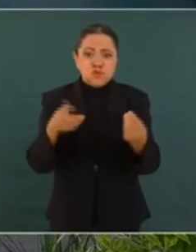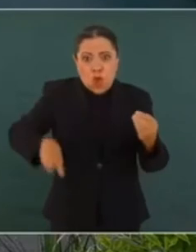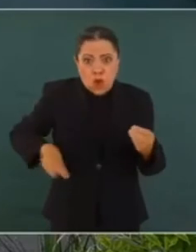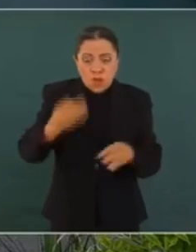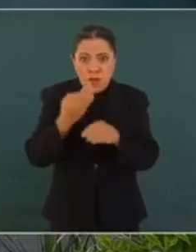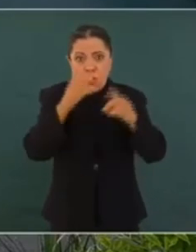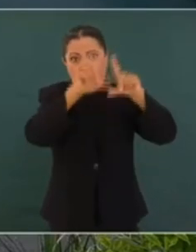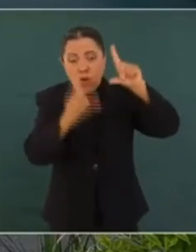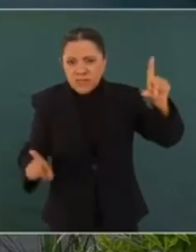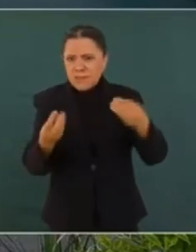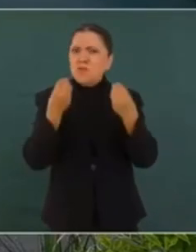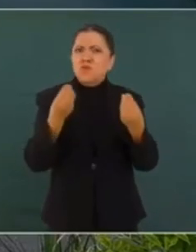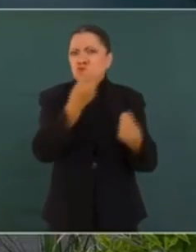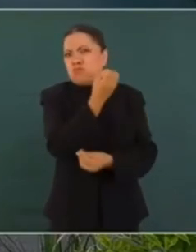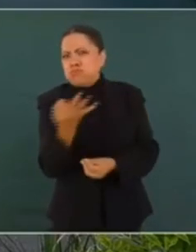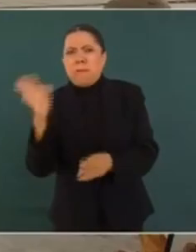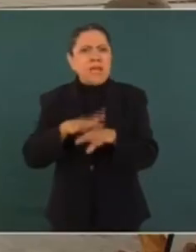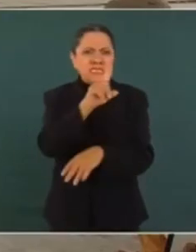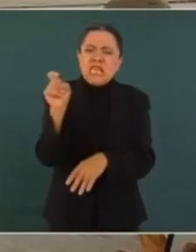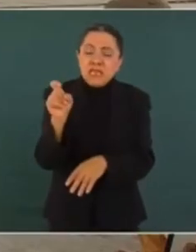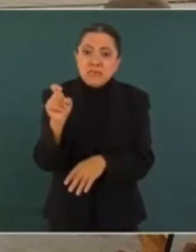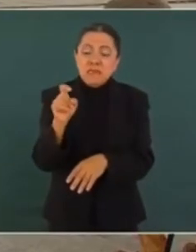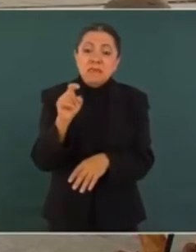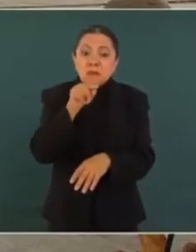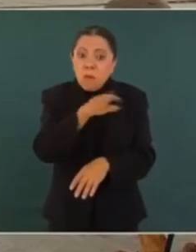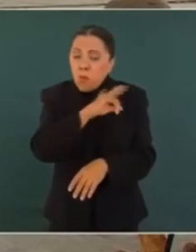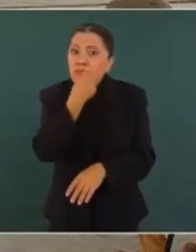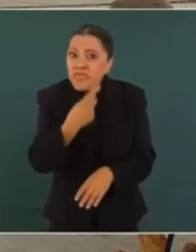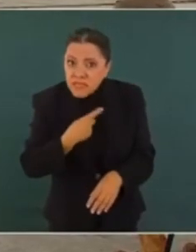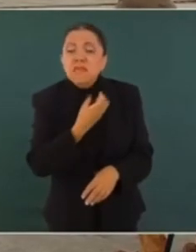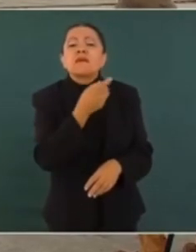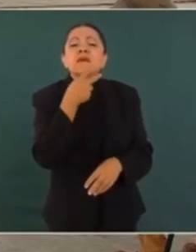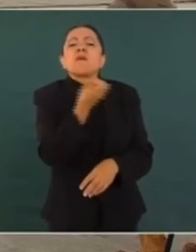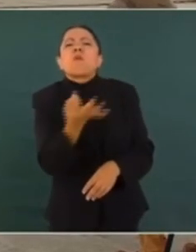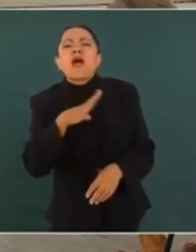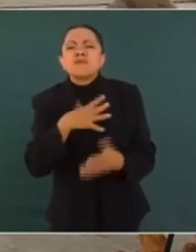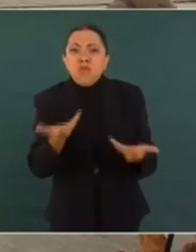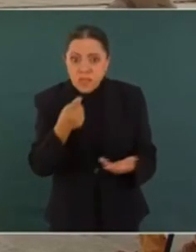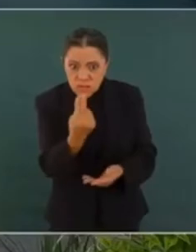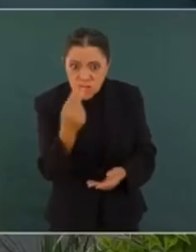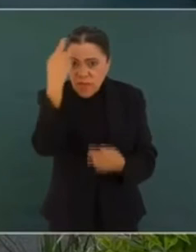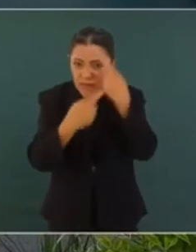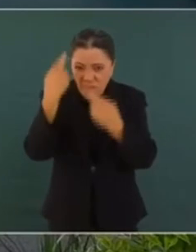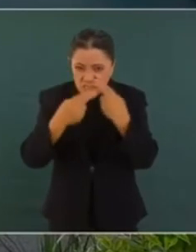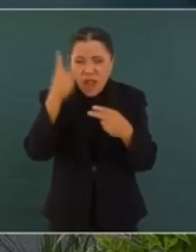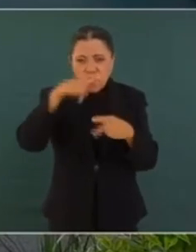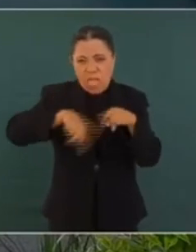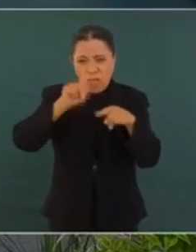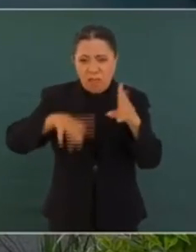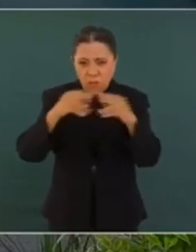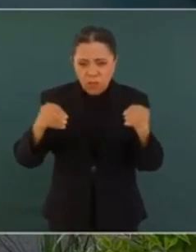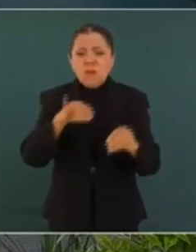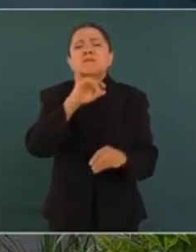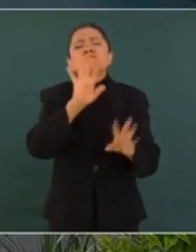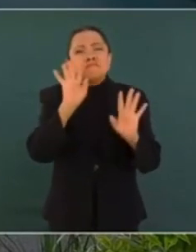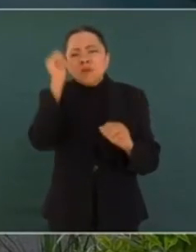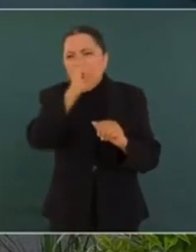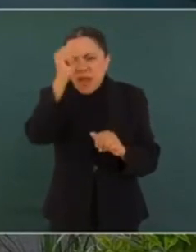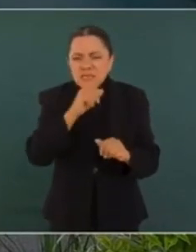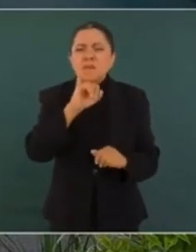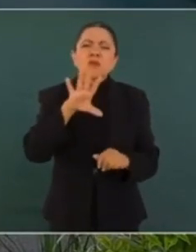gobierno. ¿Tiene algún número de cuántos existirían en total que los va a revisar y podrían desaparecerlos? Pues vamos a analizarlos, pero sí son cientos.